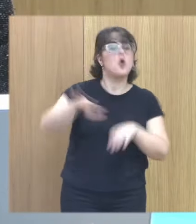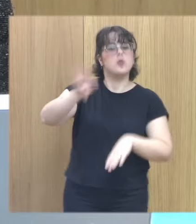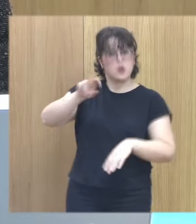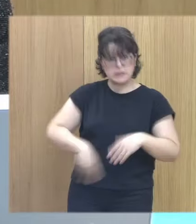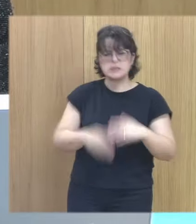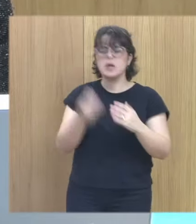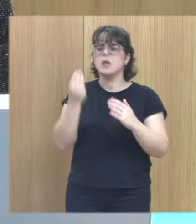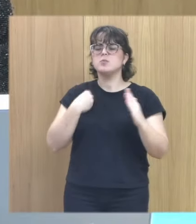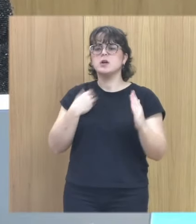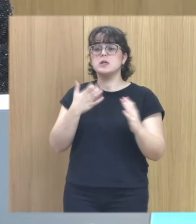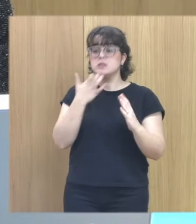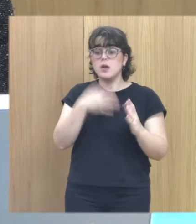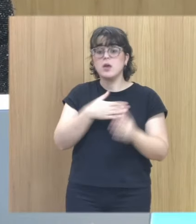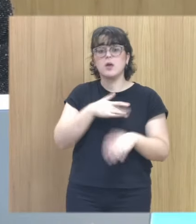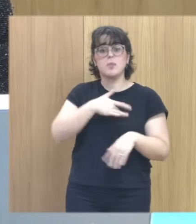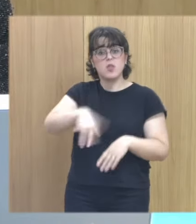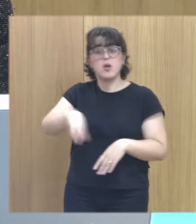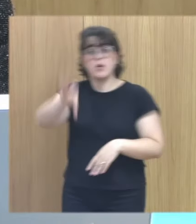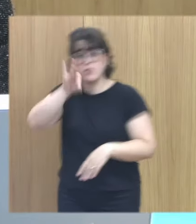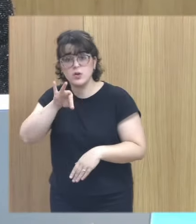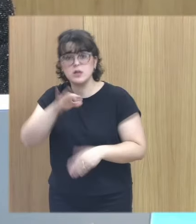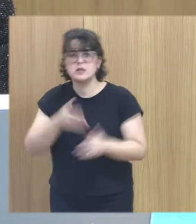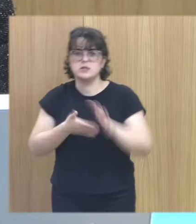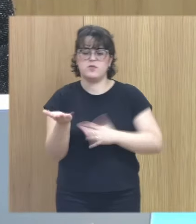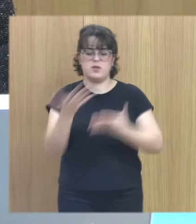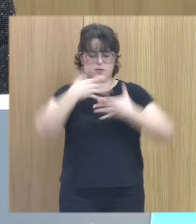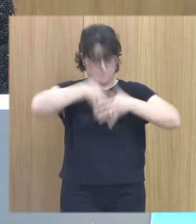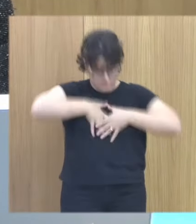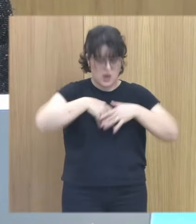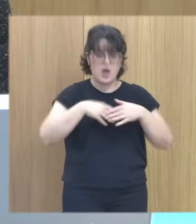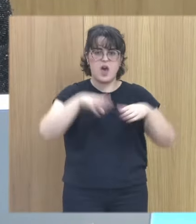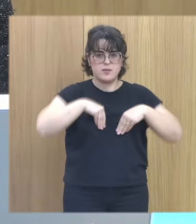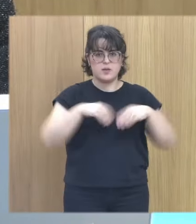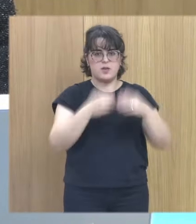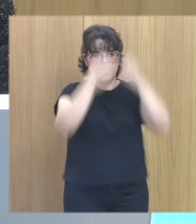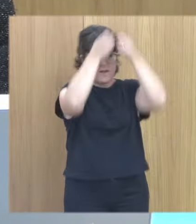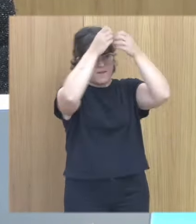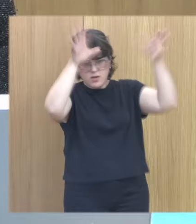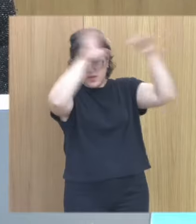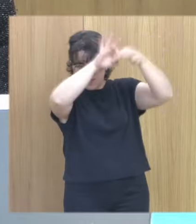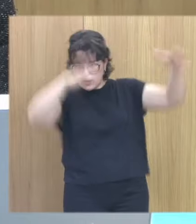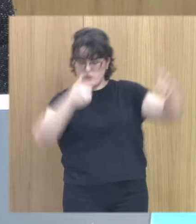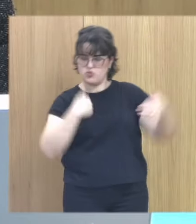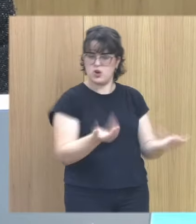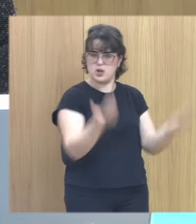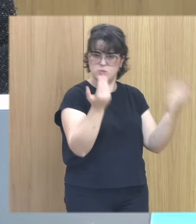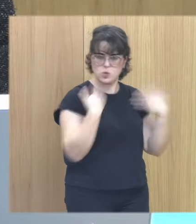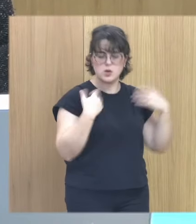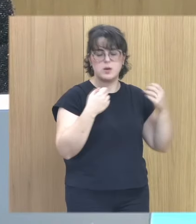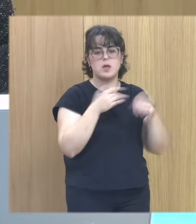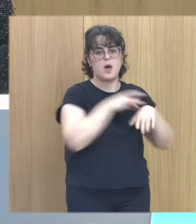lo que trato es de que lo hagan de forma integrada no disociada y esa sí que es mi responsabilidad tratar de